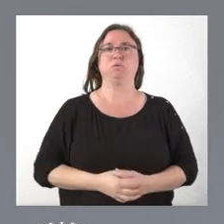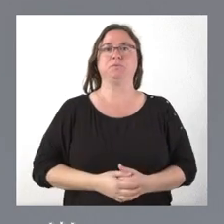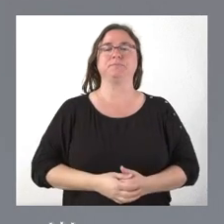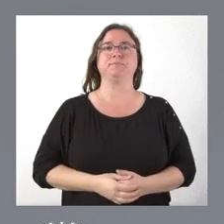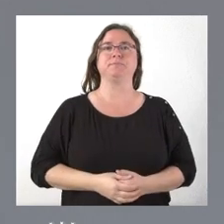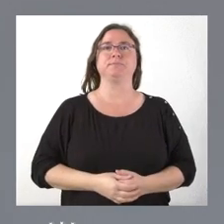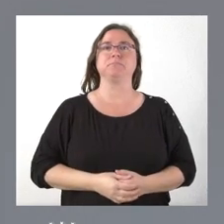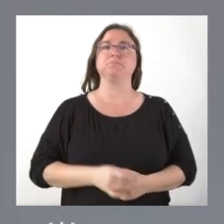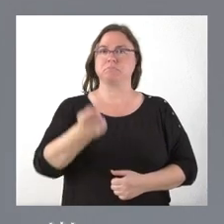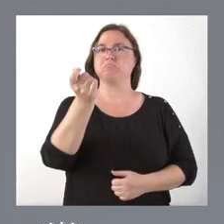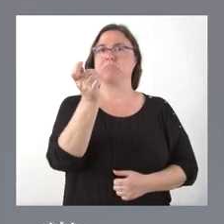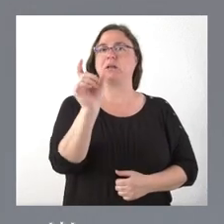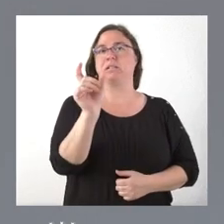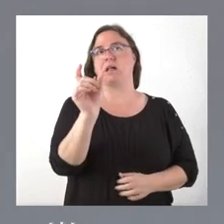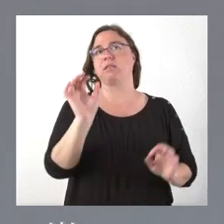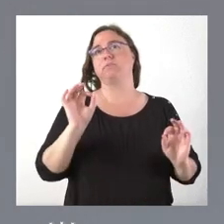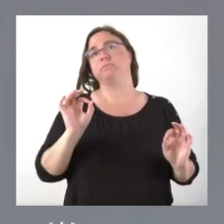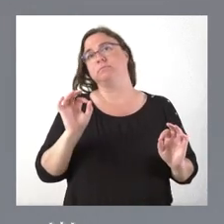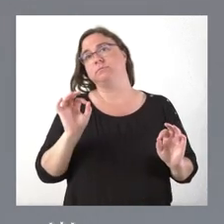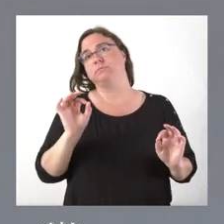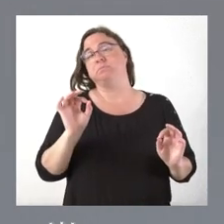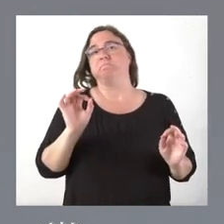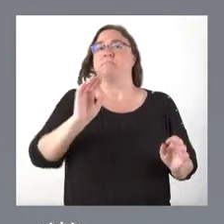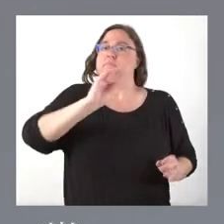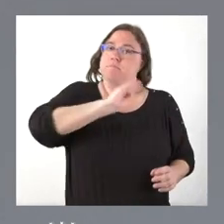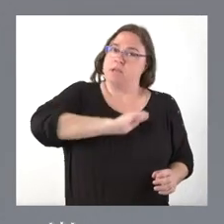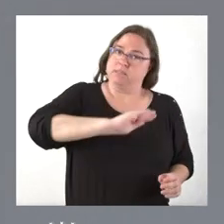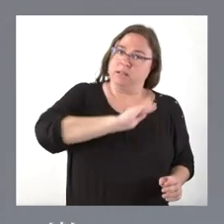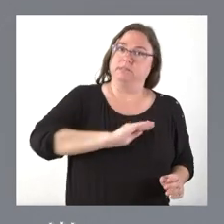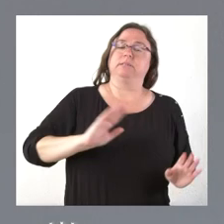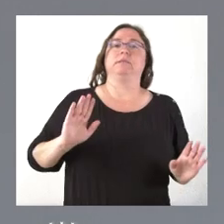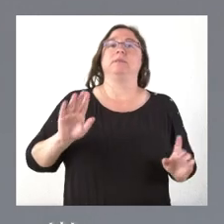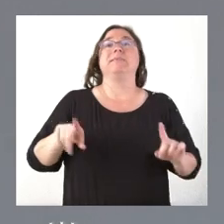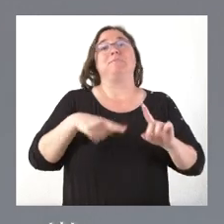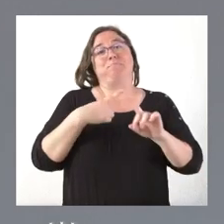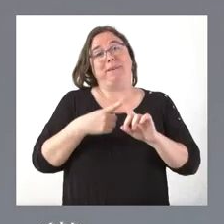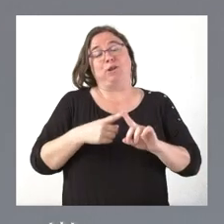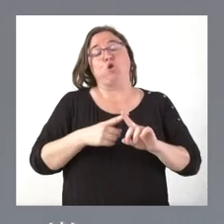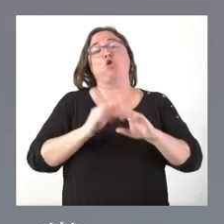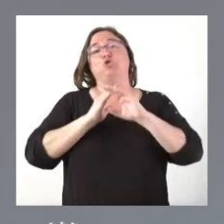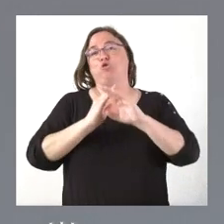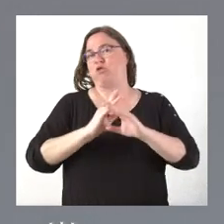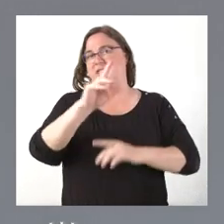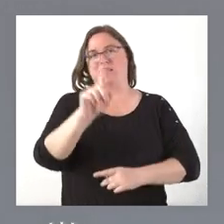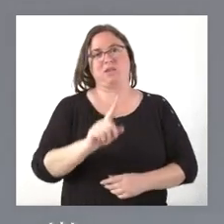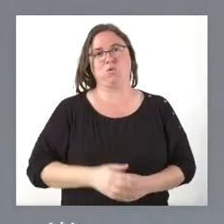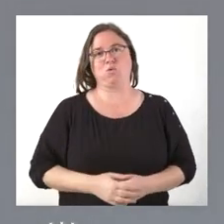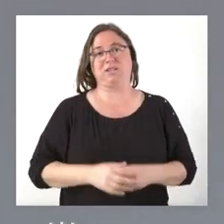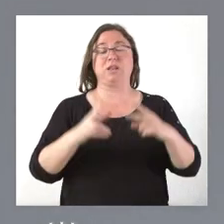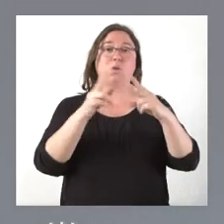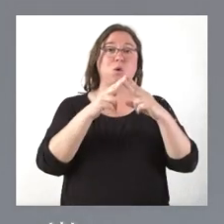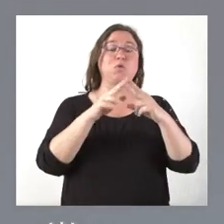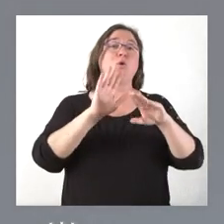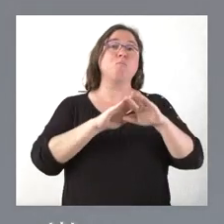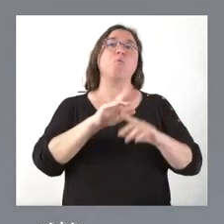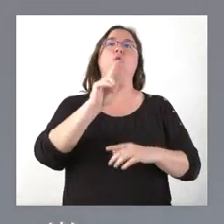Que es una cantidad considerable y a la vez insuficiente. Da dos cosas, porque 28 millones de